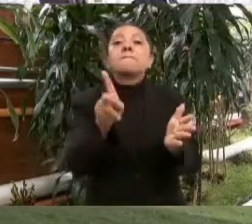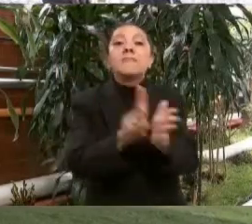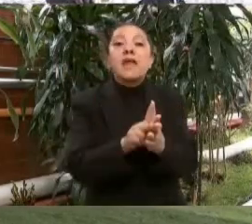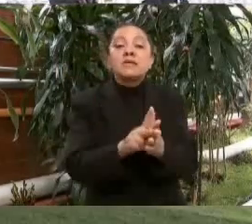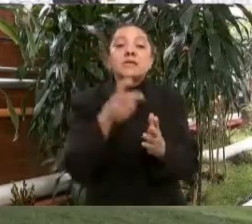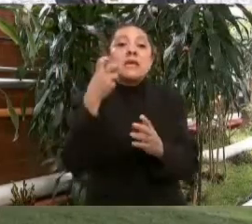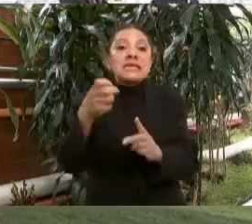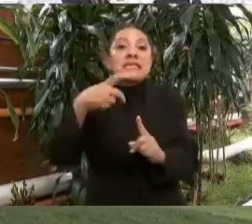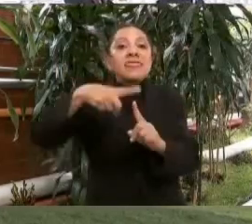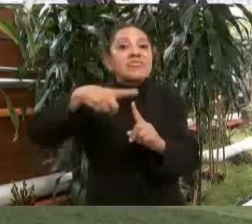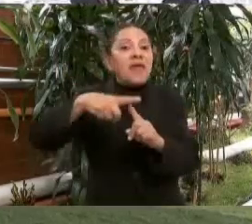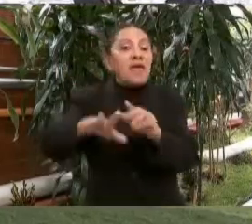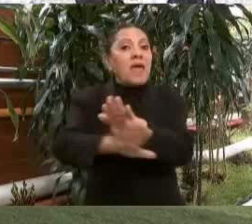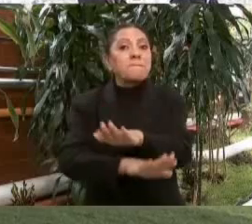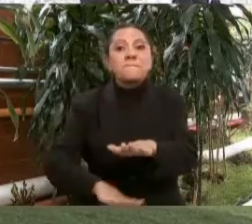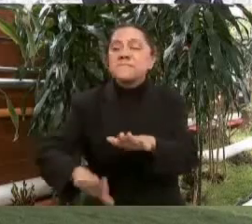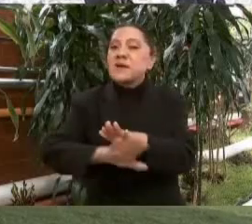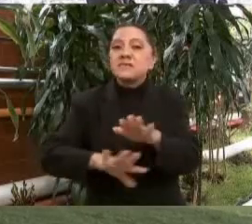básicas.